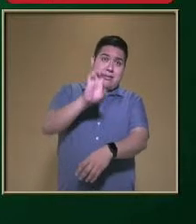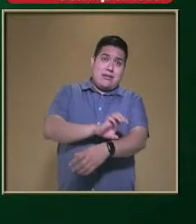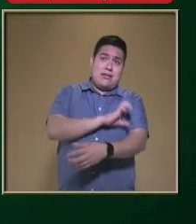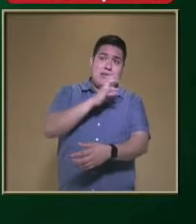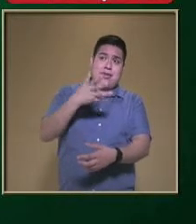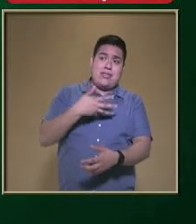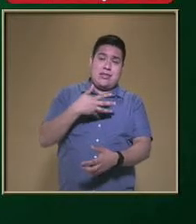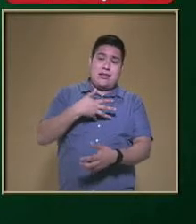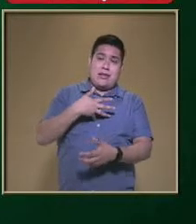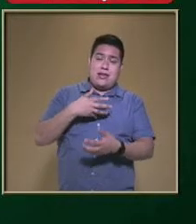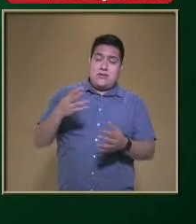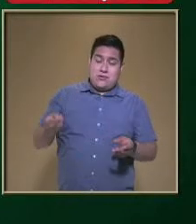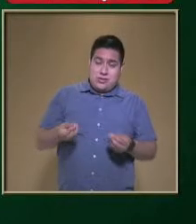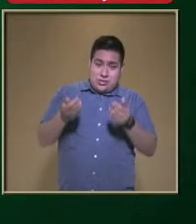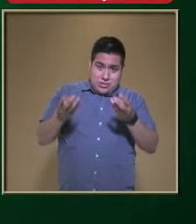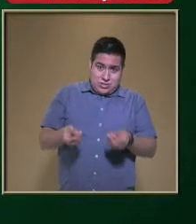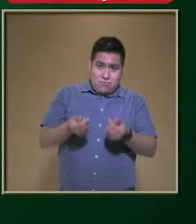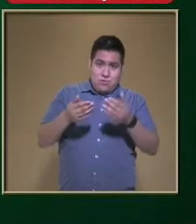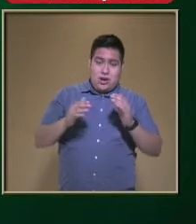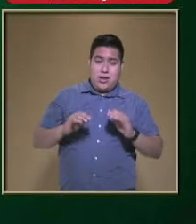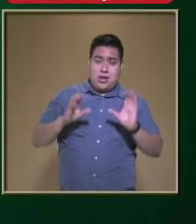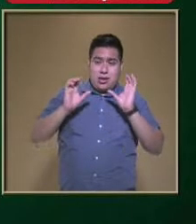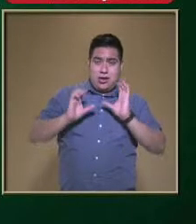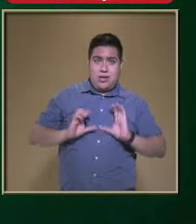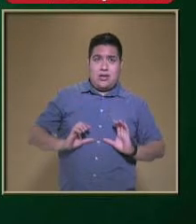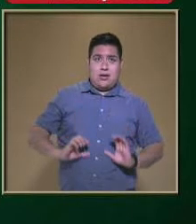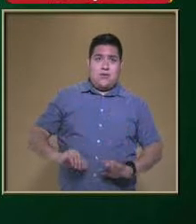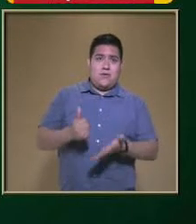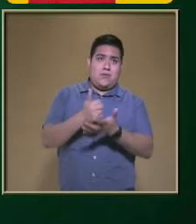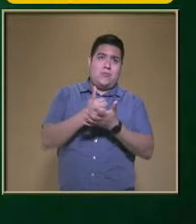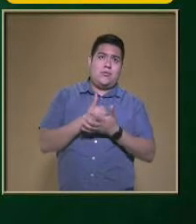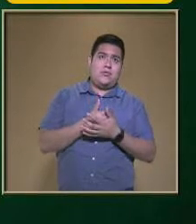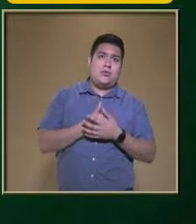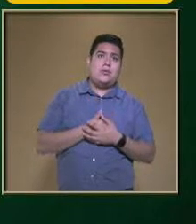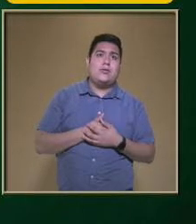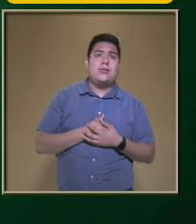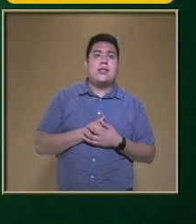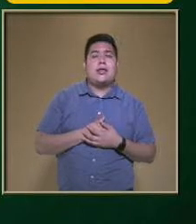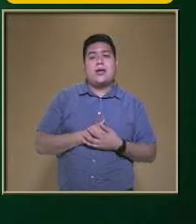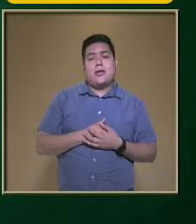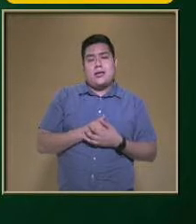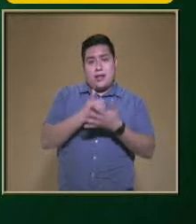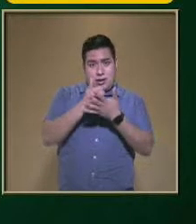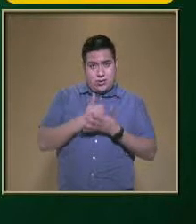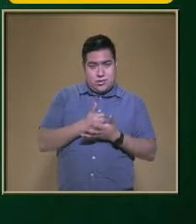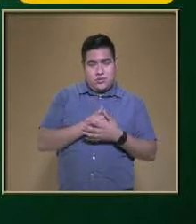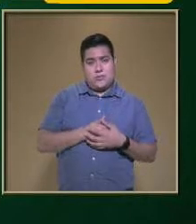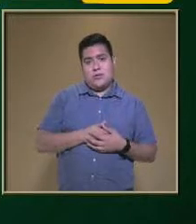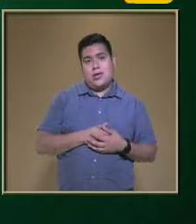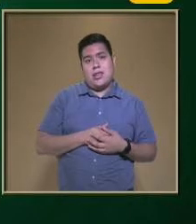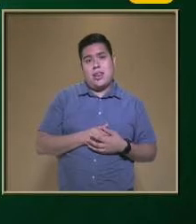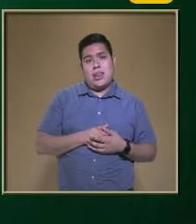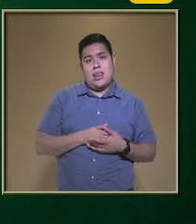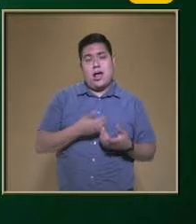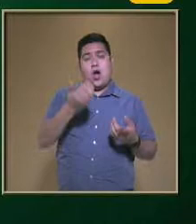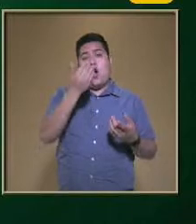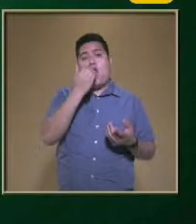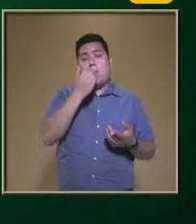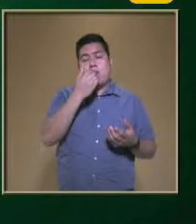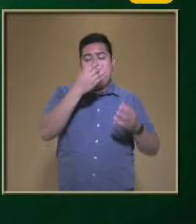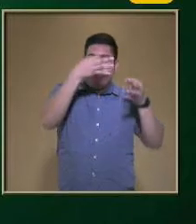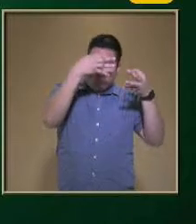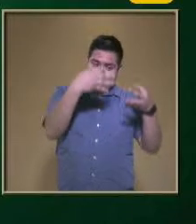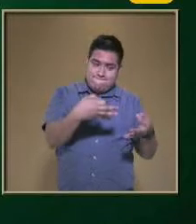Nos estimula Equilibra nuestro cuerpo La dieta correcta Tiene estos componentes